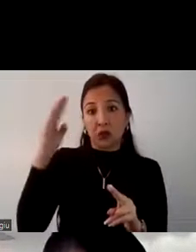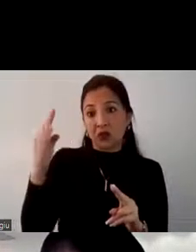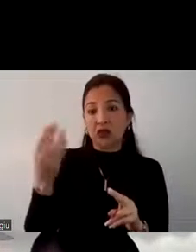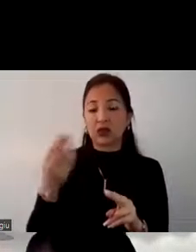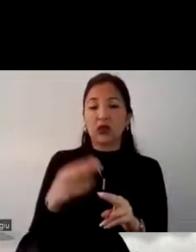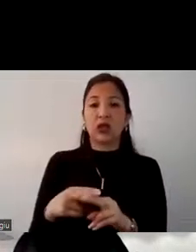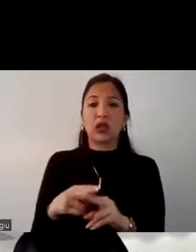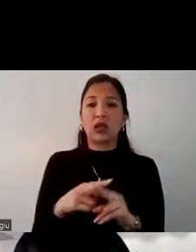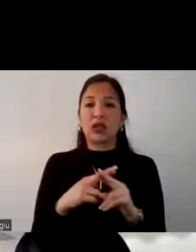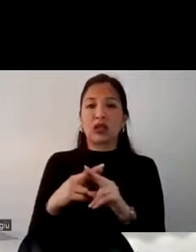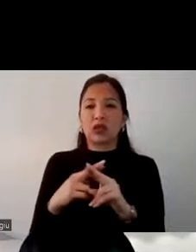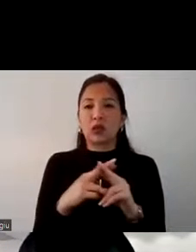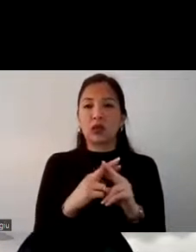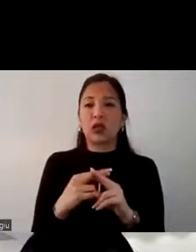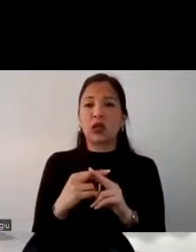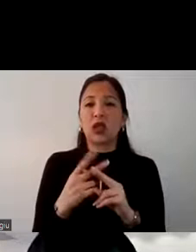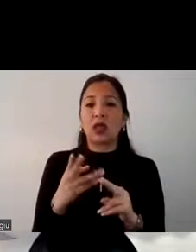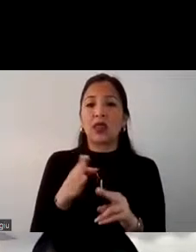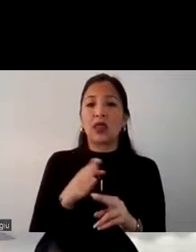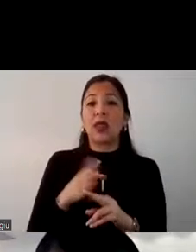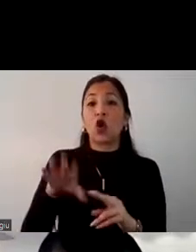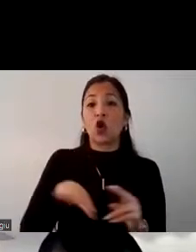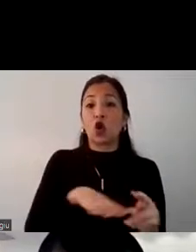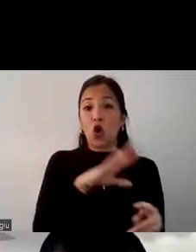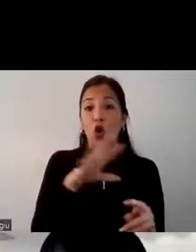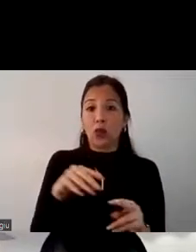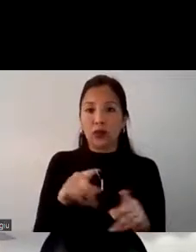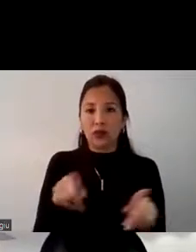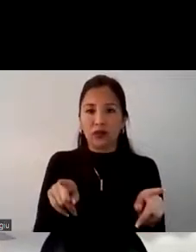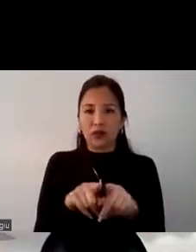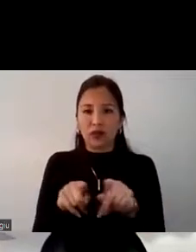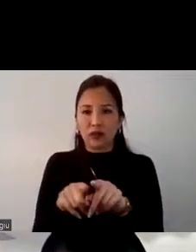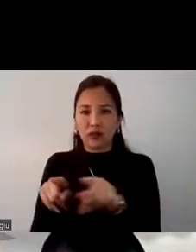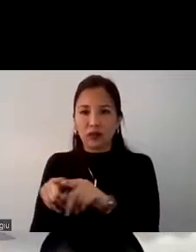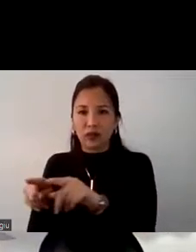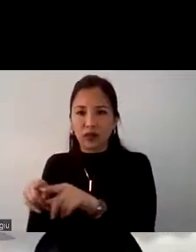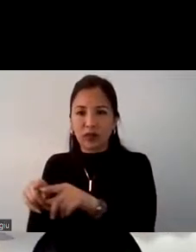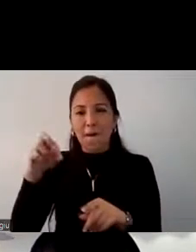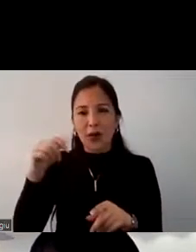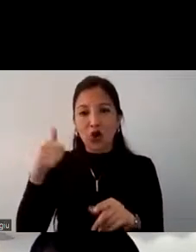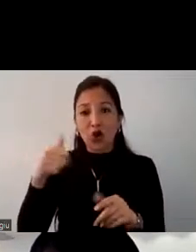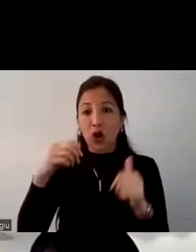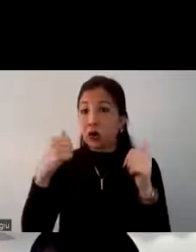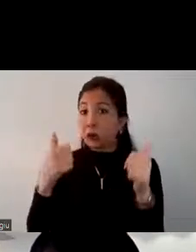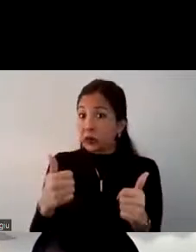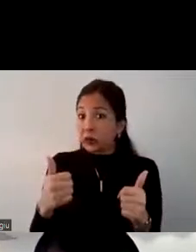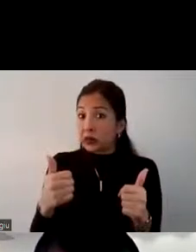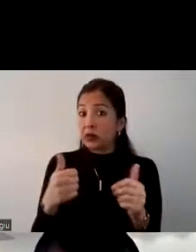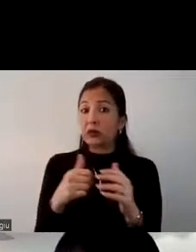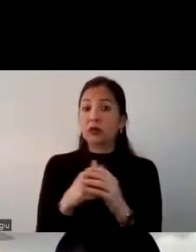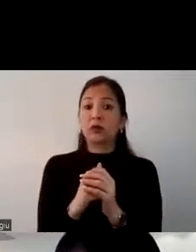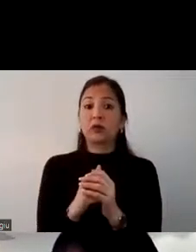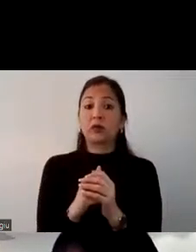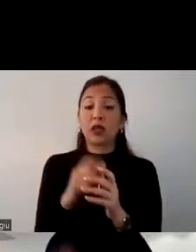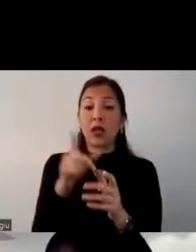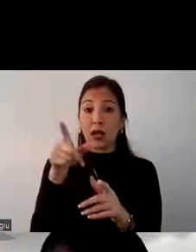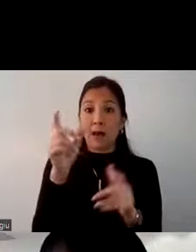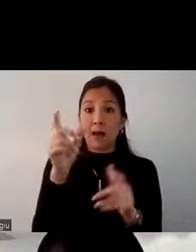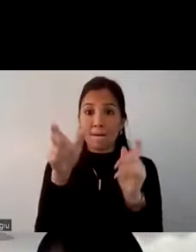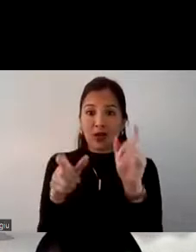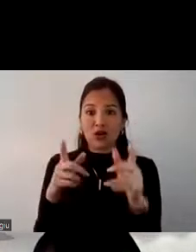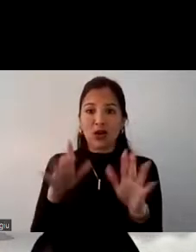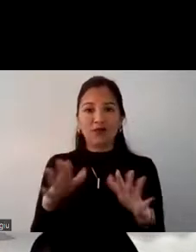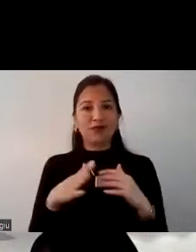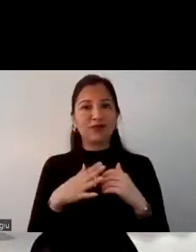en la inseguridad que se tiene por lo de COVID ver que todos los protocolos de bioseguridad estén bien que la persona se pueda sentir